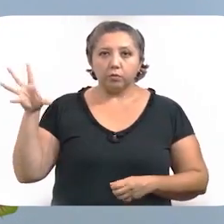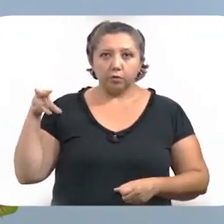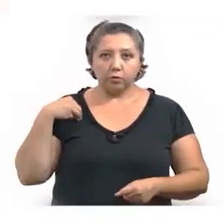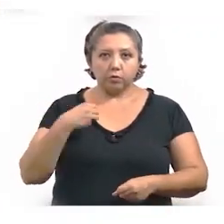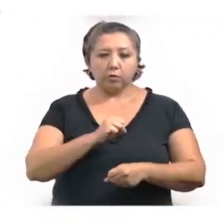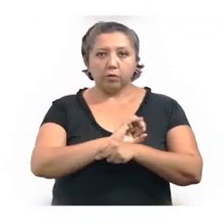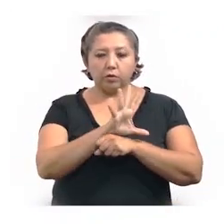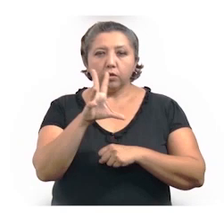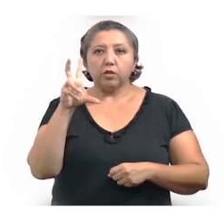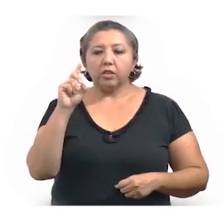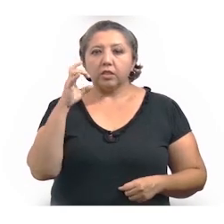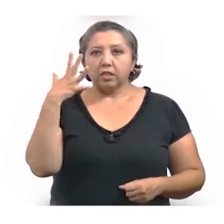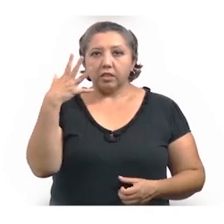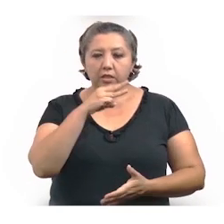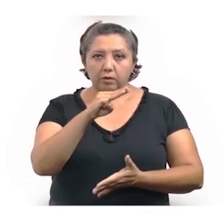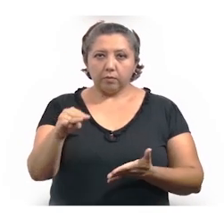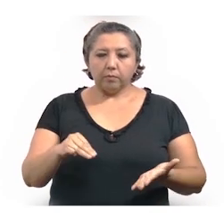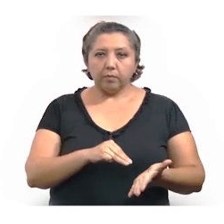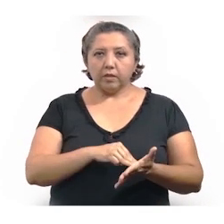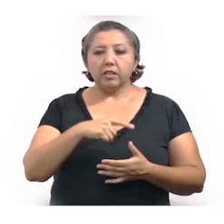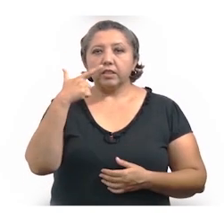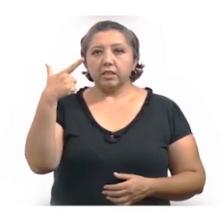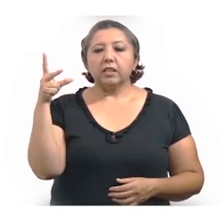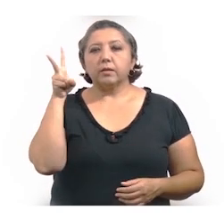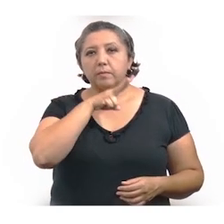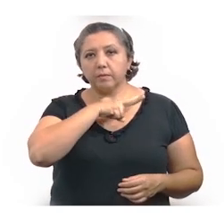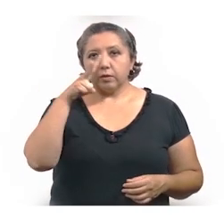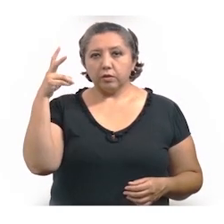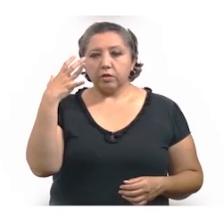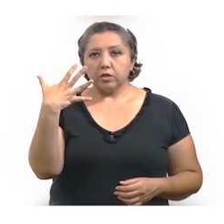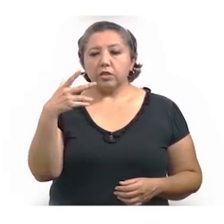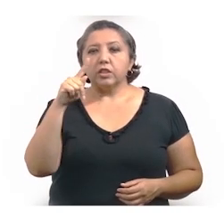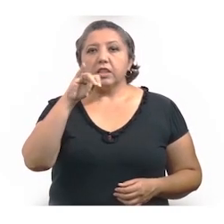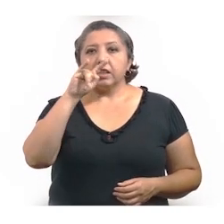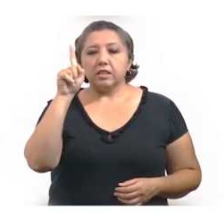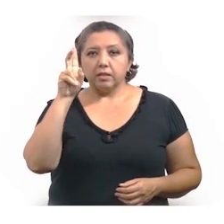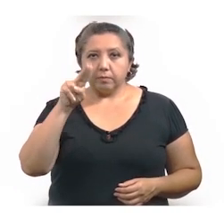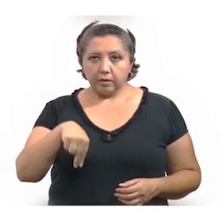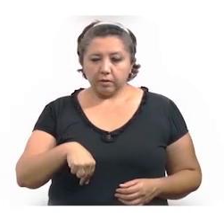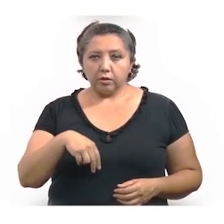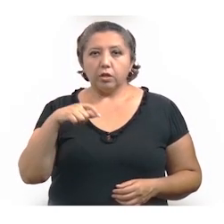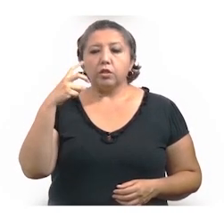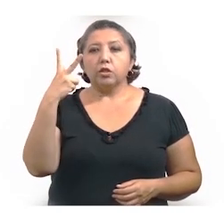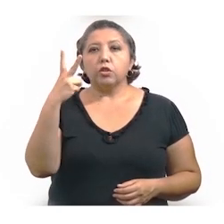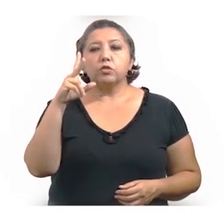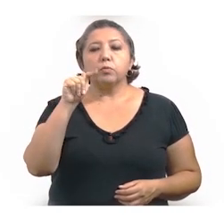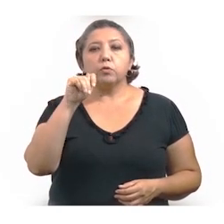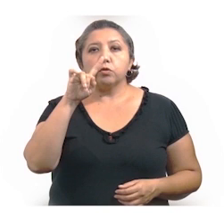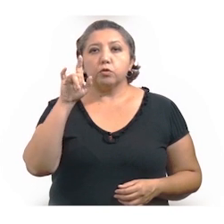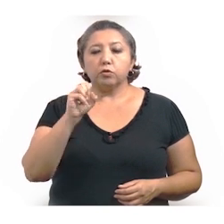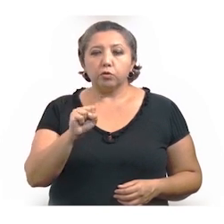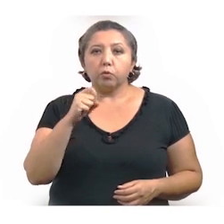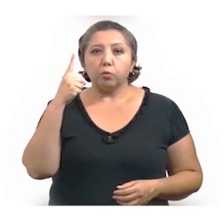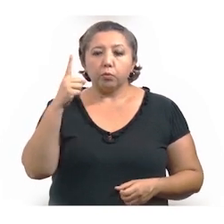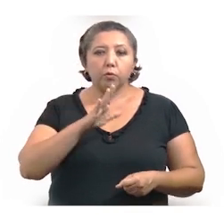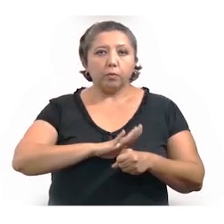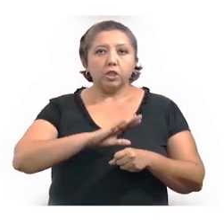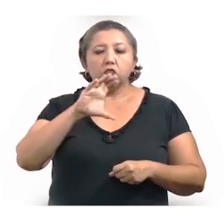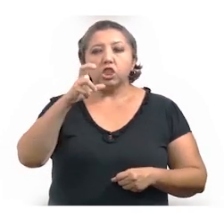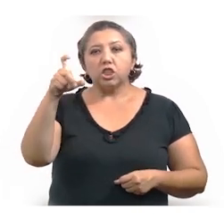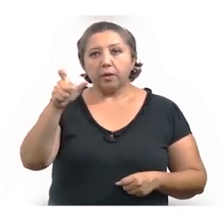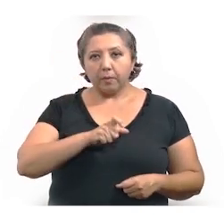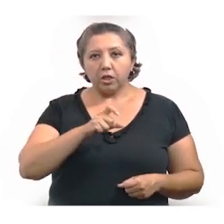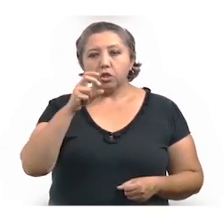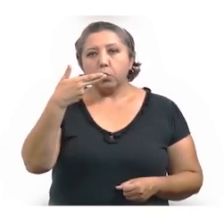coronavirus. 35 en Mérida, 7 en Valladolid, 5 en Tisimín, 2 en Buxot y uno más en